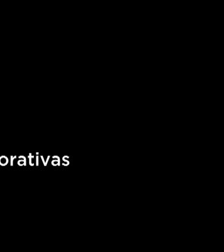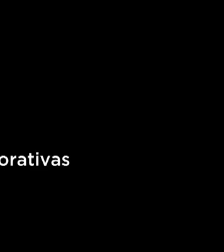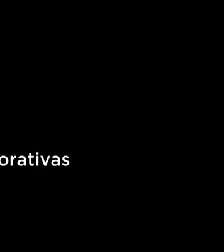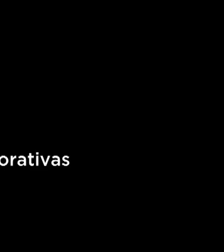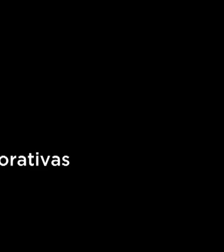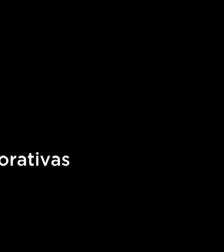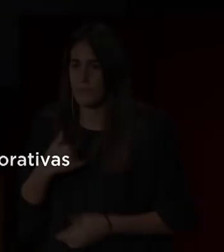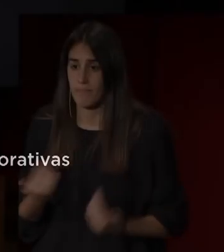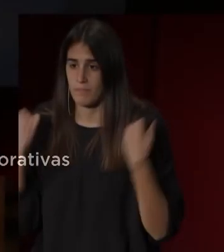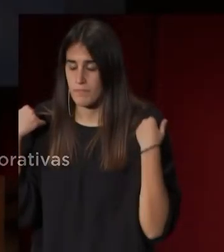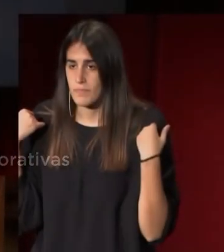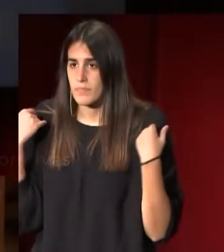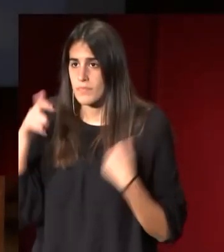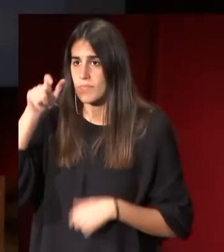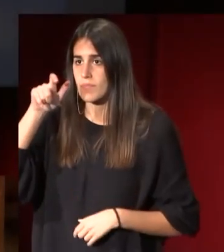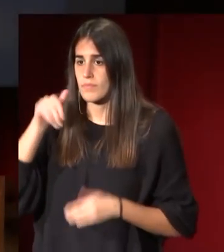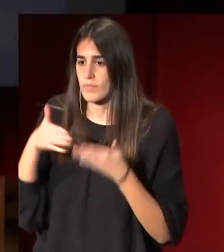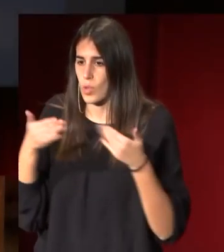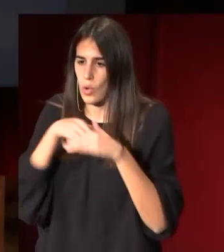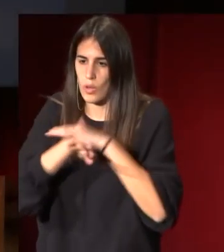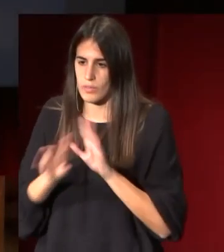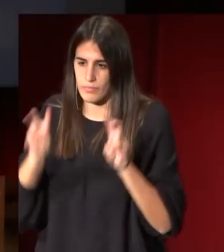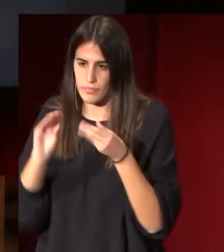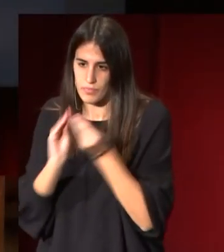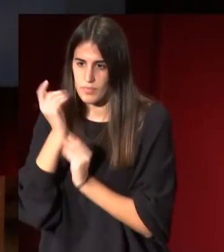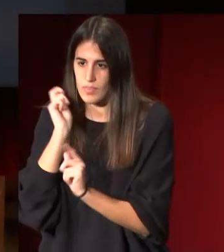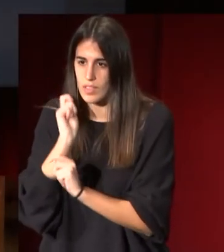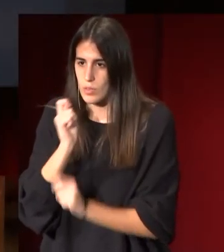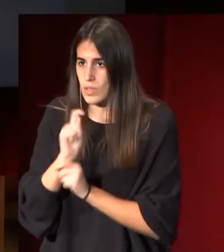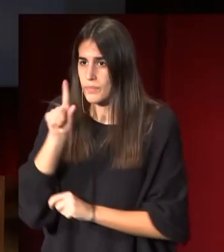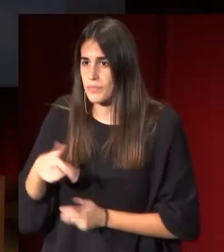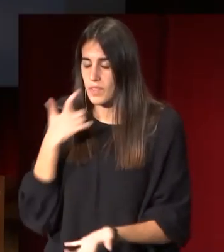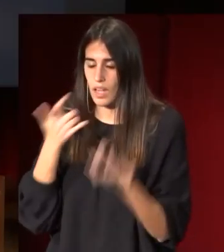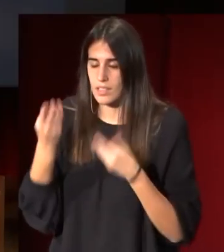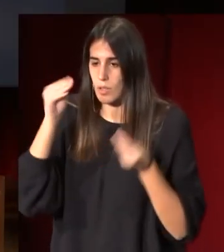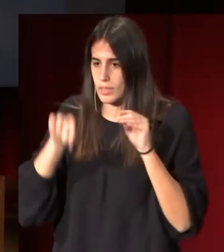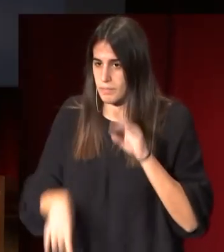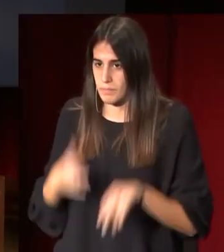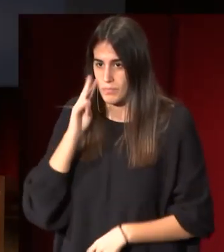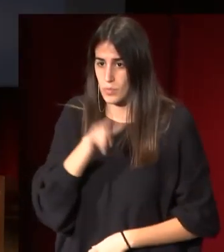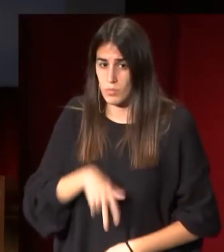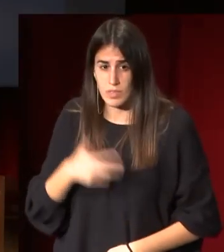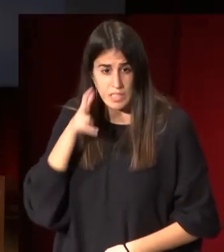responsable de las colecciones de escultura y artes decorativas del Museo del Prado.